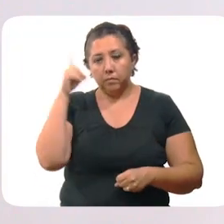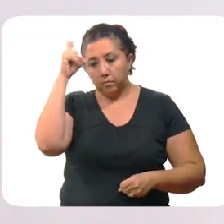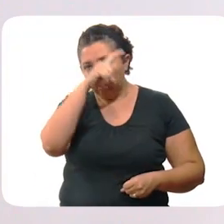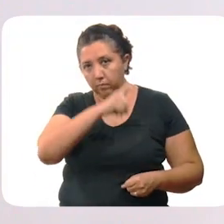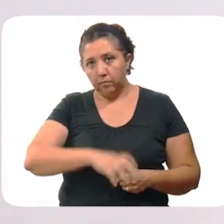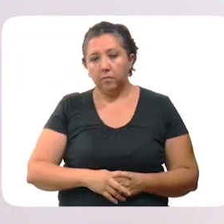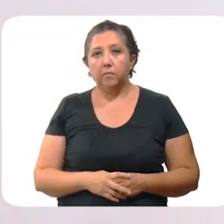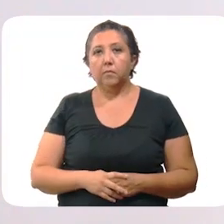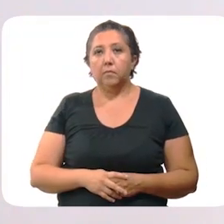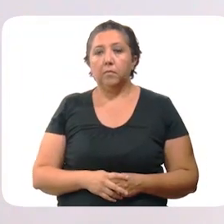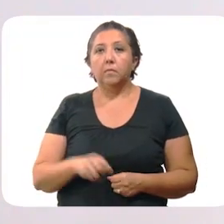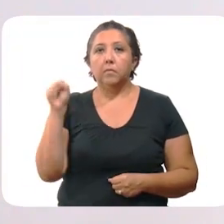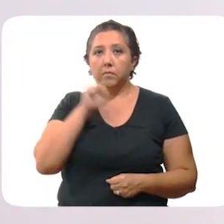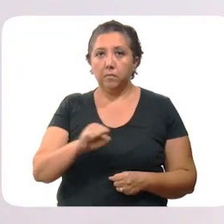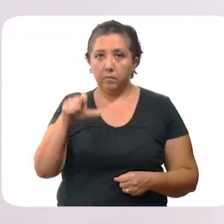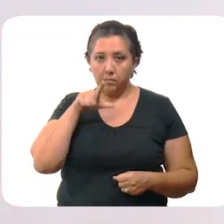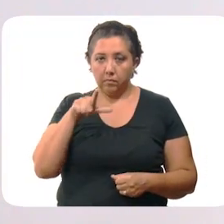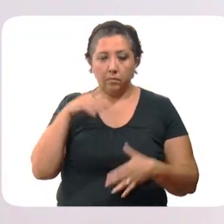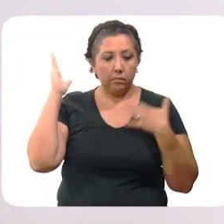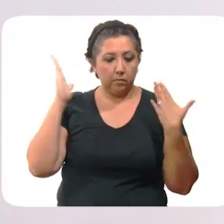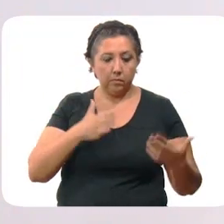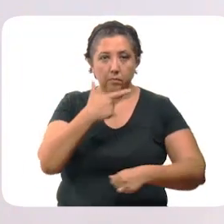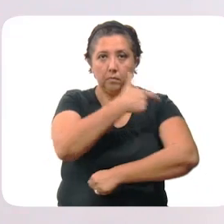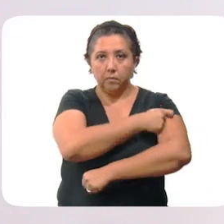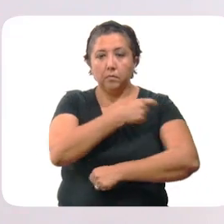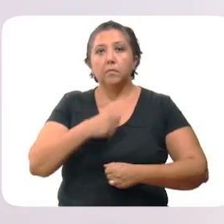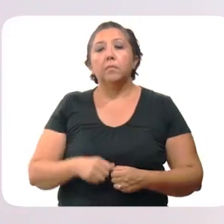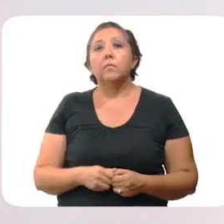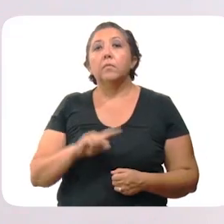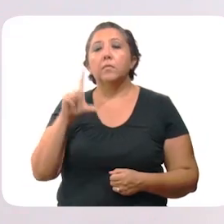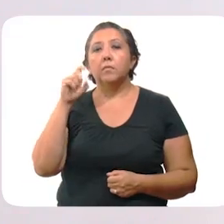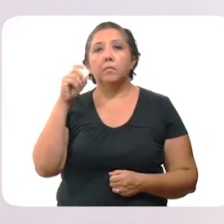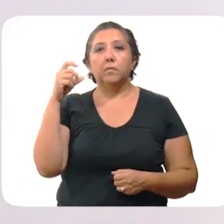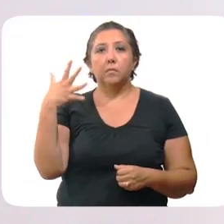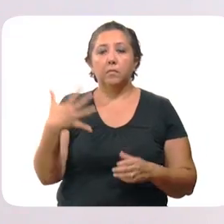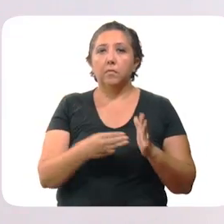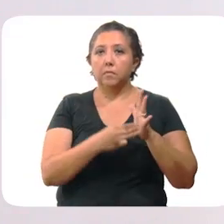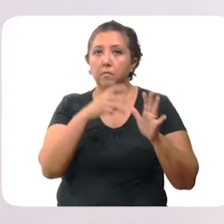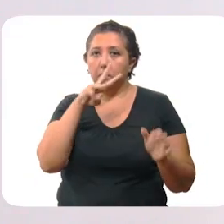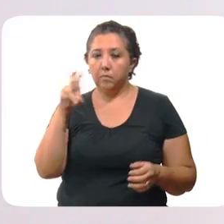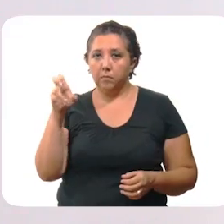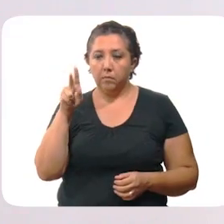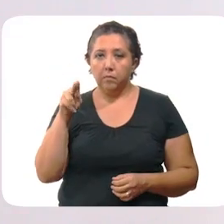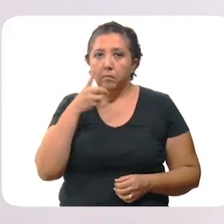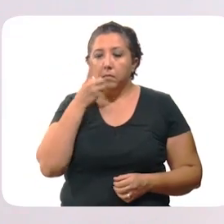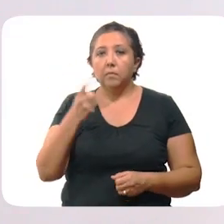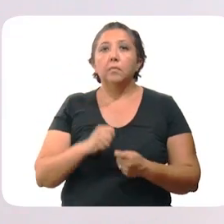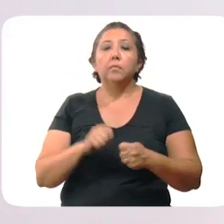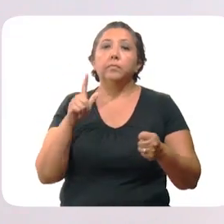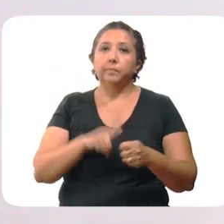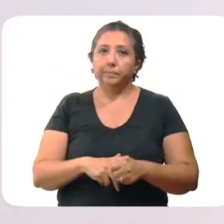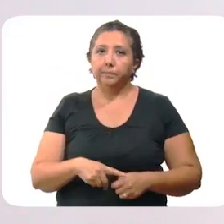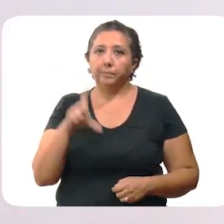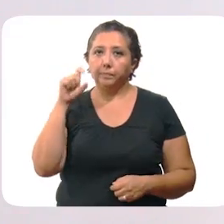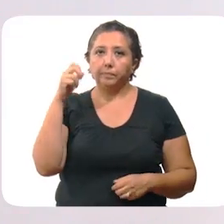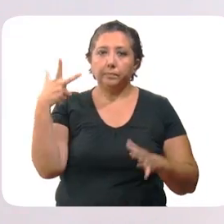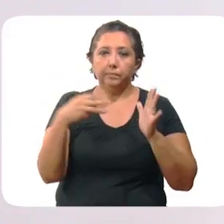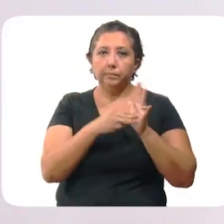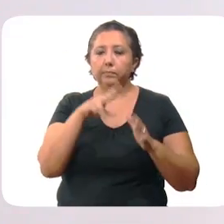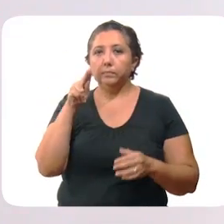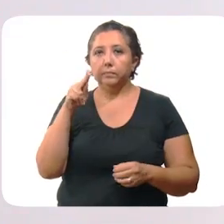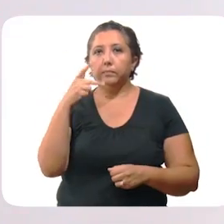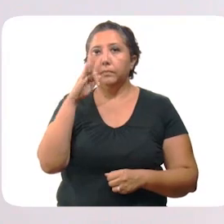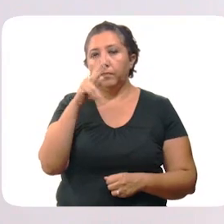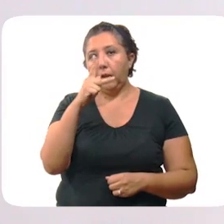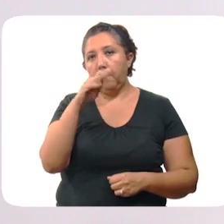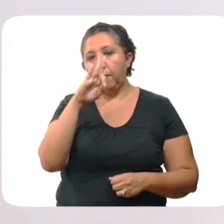complique. El sábado 17 llegó un nuevo lote de vacunas. Son 35,280 dosis en total, 28,080